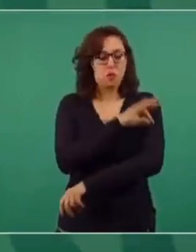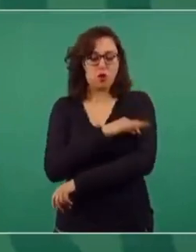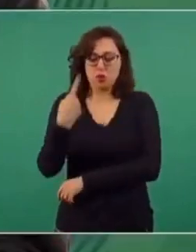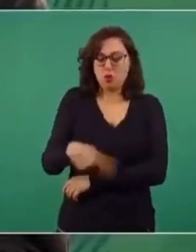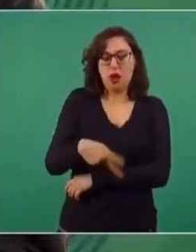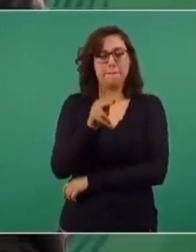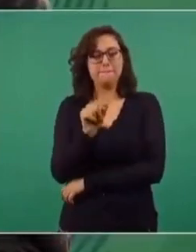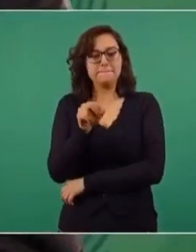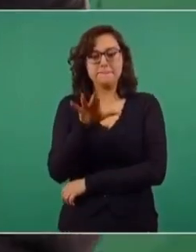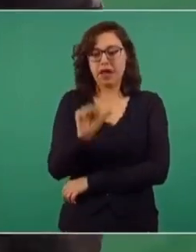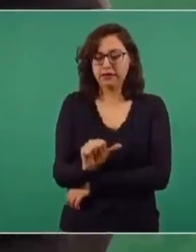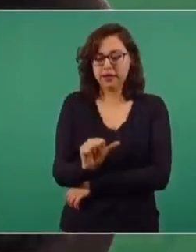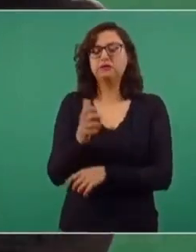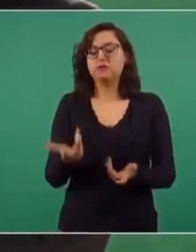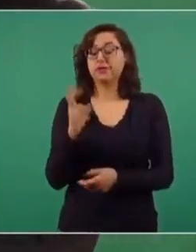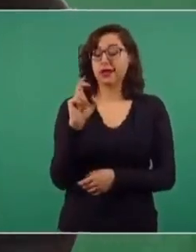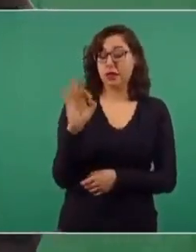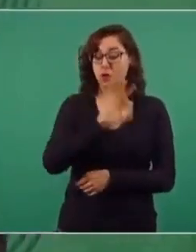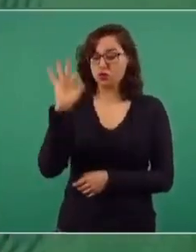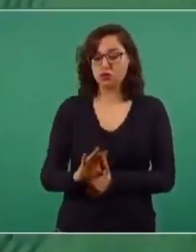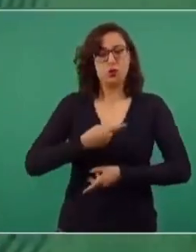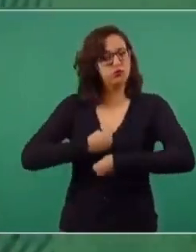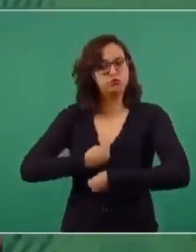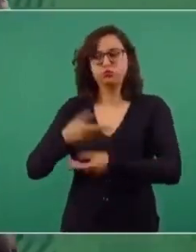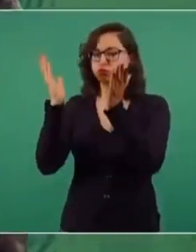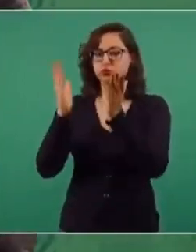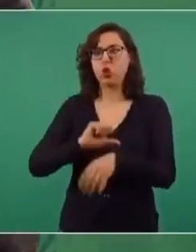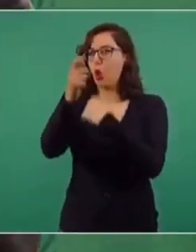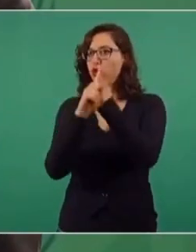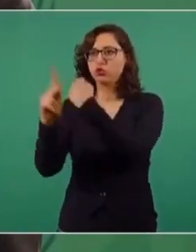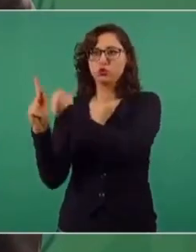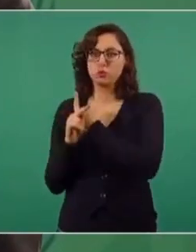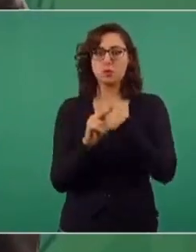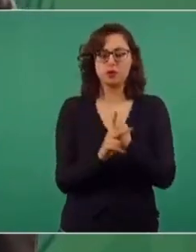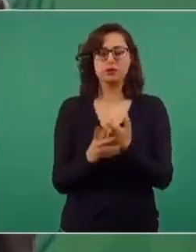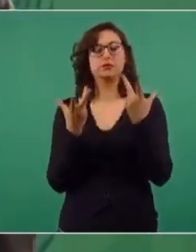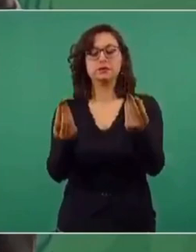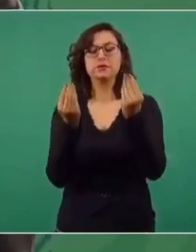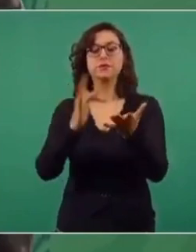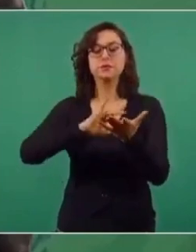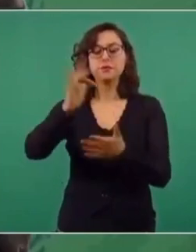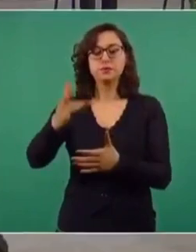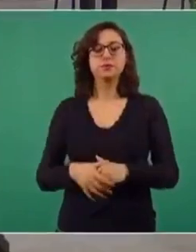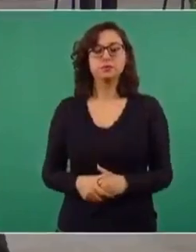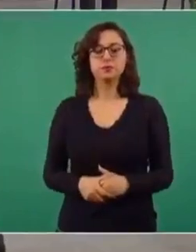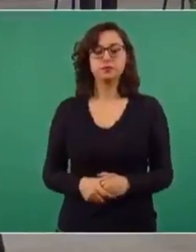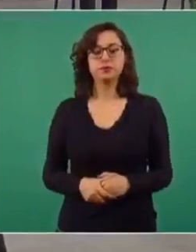apoyaremos con el 30 por ciento de la producción a los países que lo necesiten. Muchas gracias.